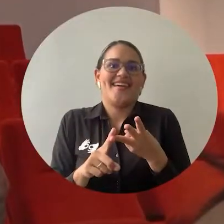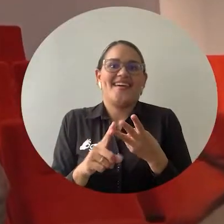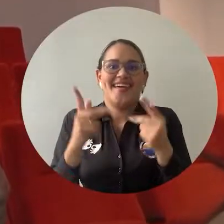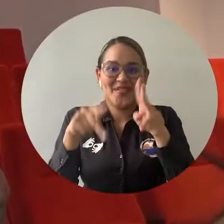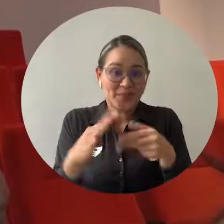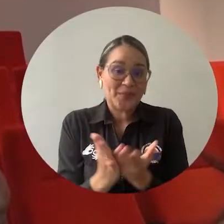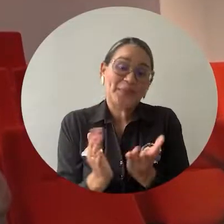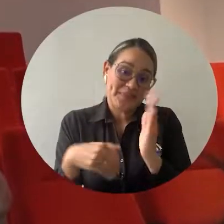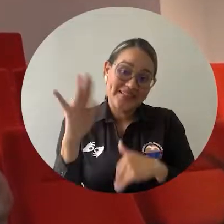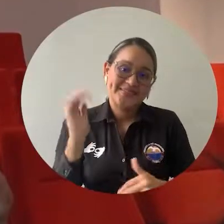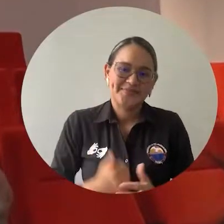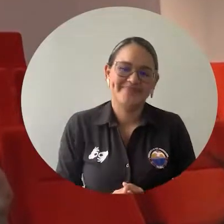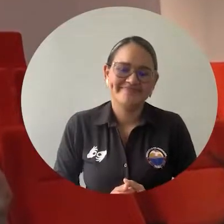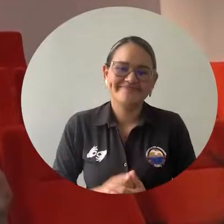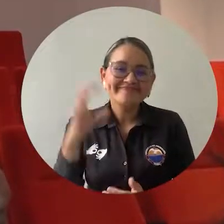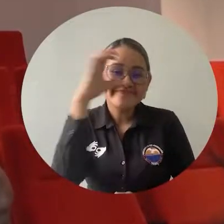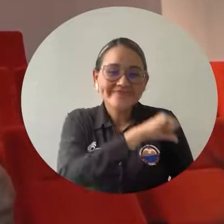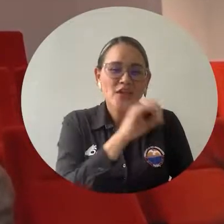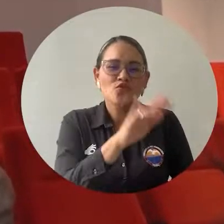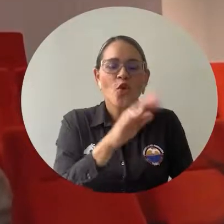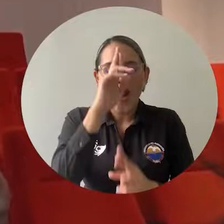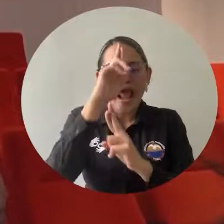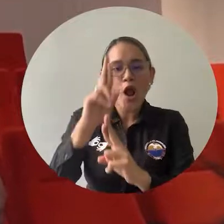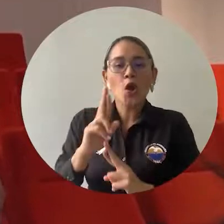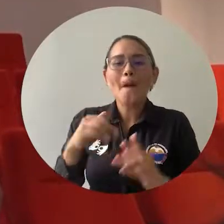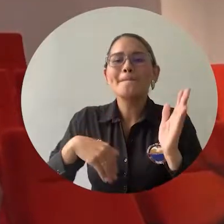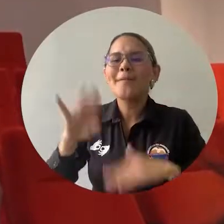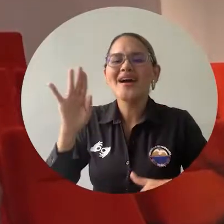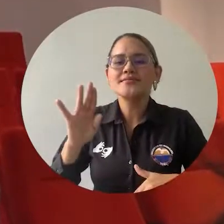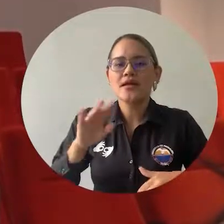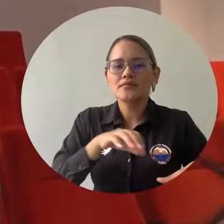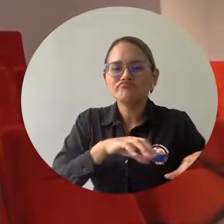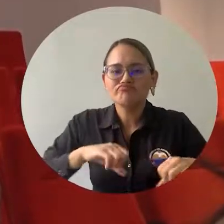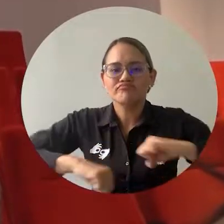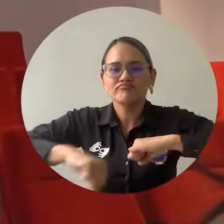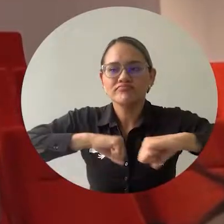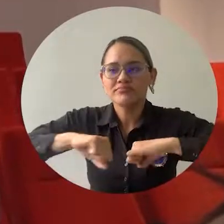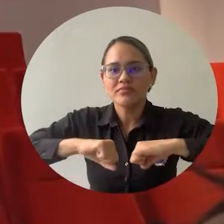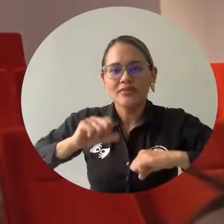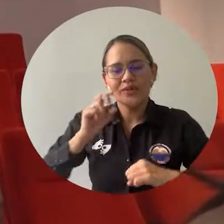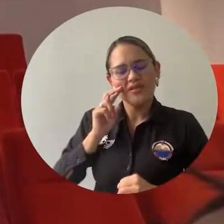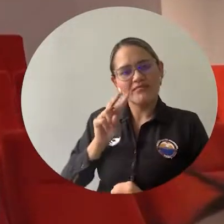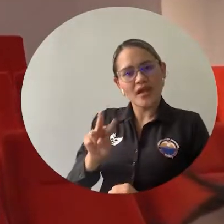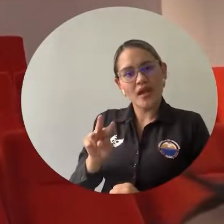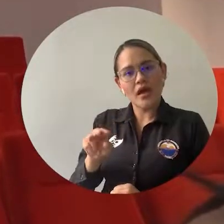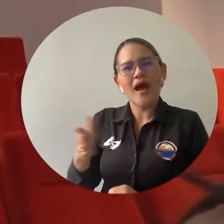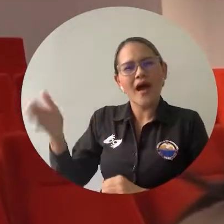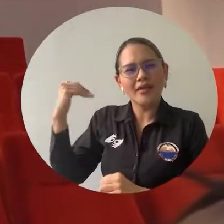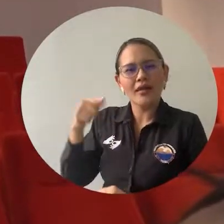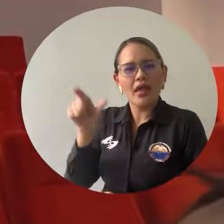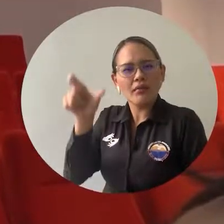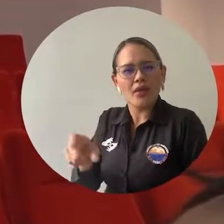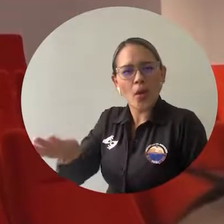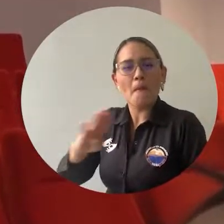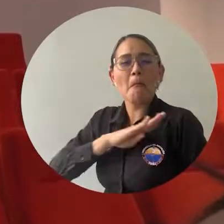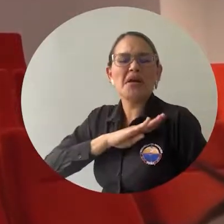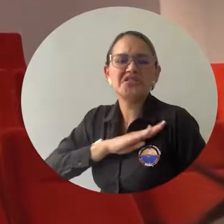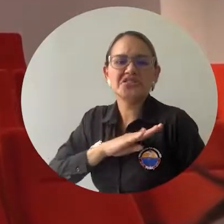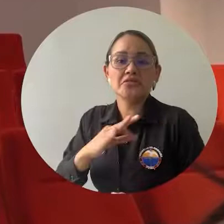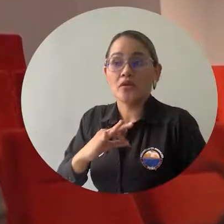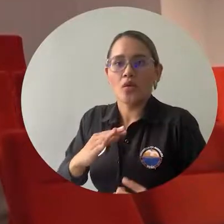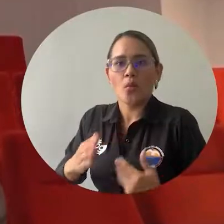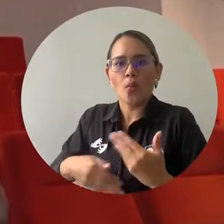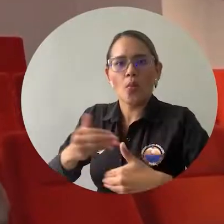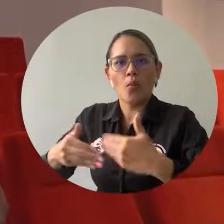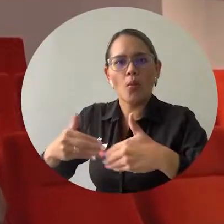reconocimiento está en lo que uno hace y ve cómo crece ese bachiller que llegó y cómo le entrega